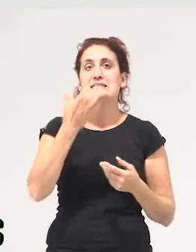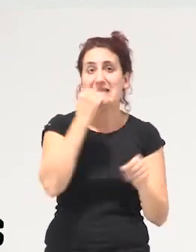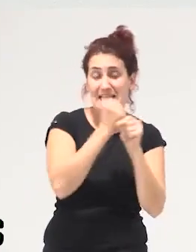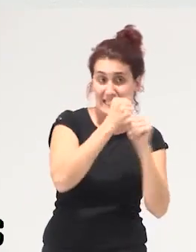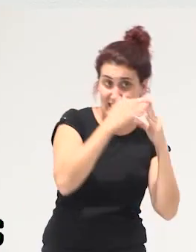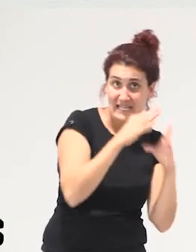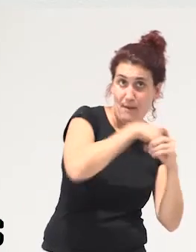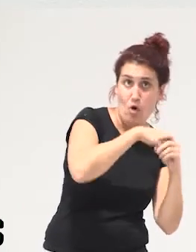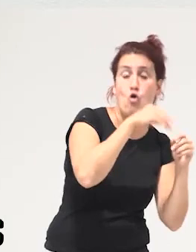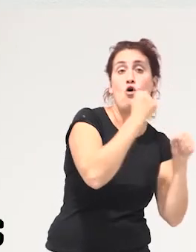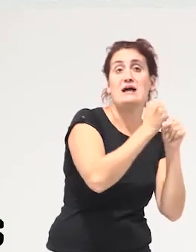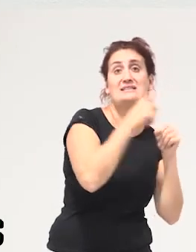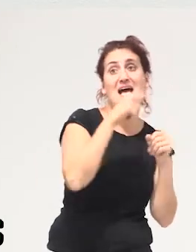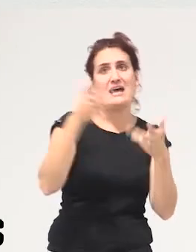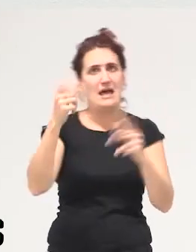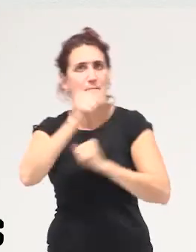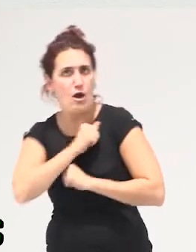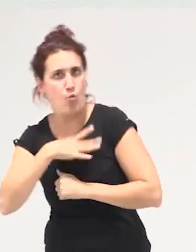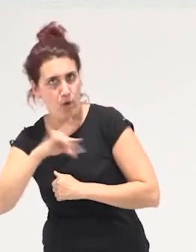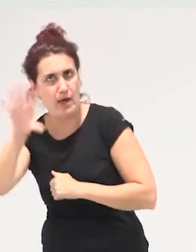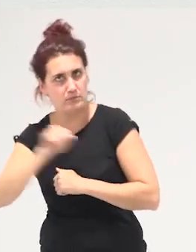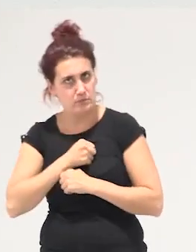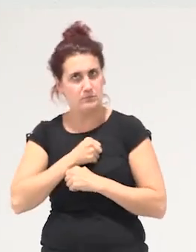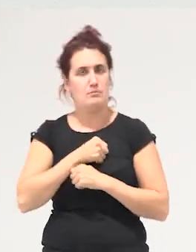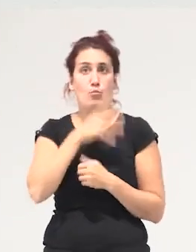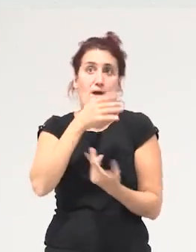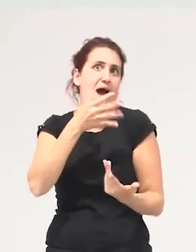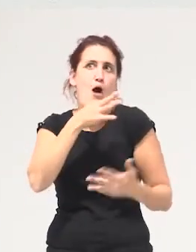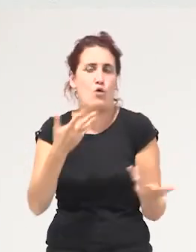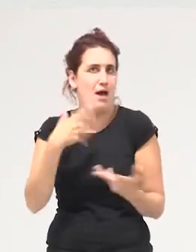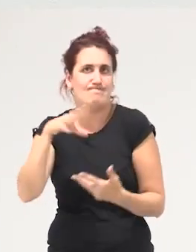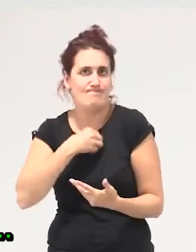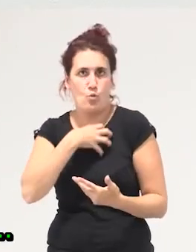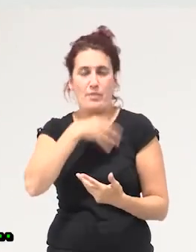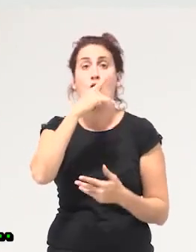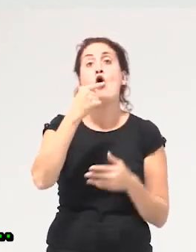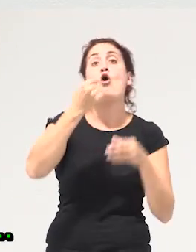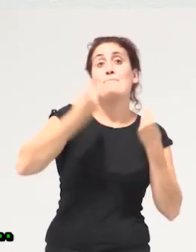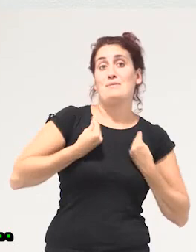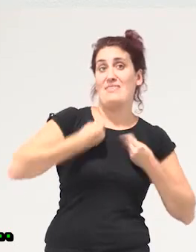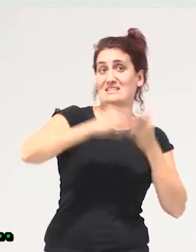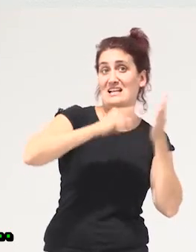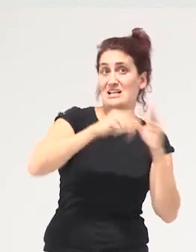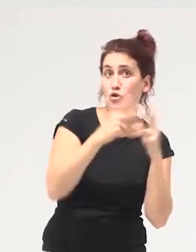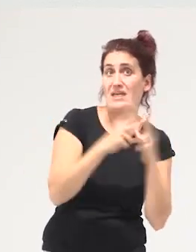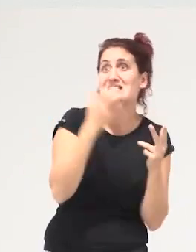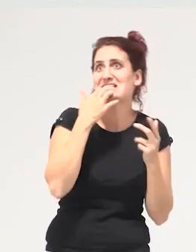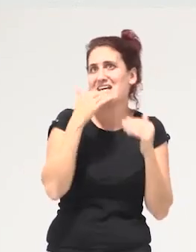a quienes están trabajando de empleadas de hogar internas que no tienen acceso al desempleo por ejemplo viviendas de alquiler social para quienes se quedarían sin